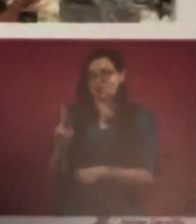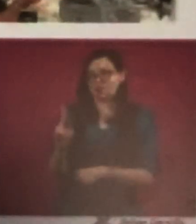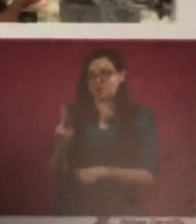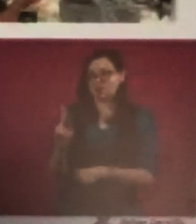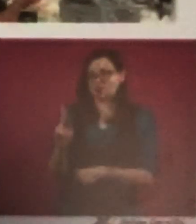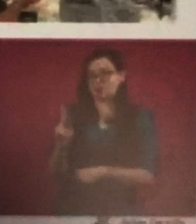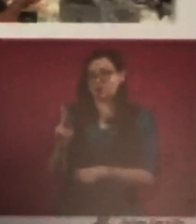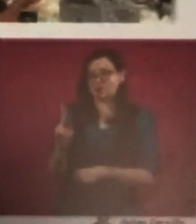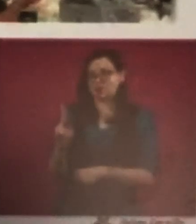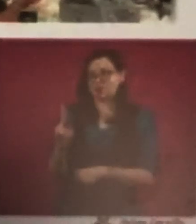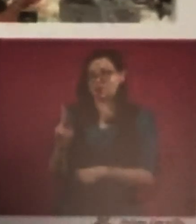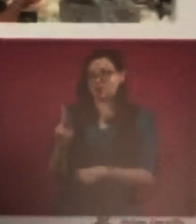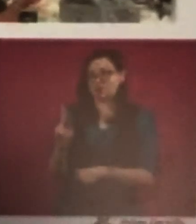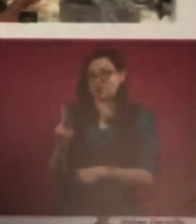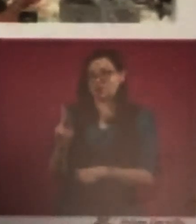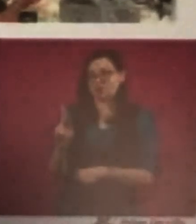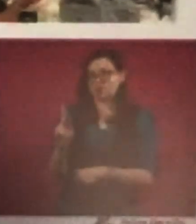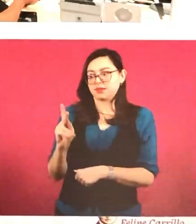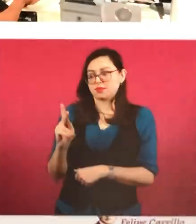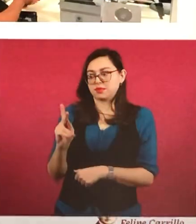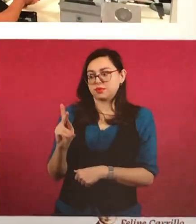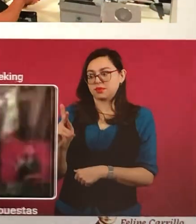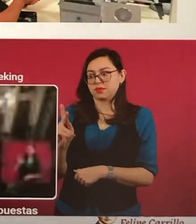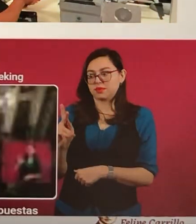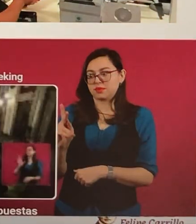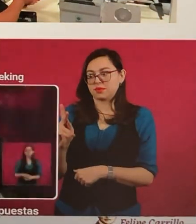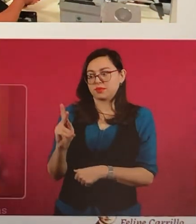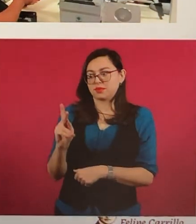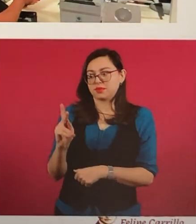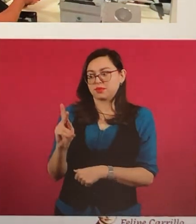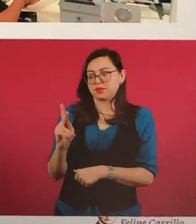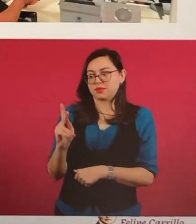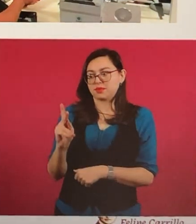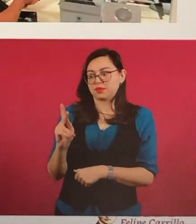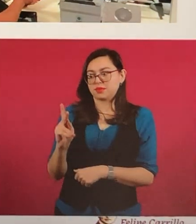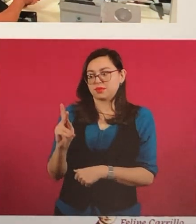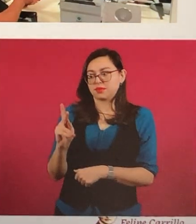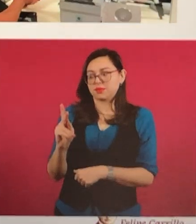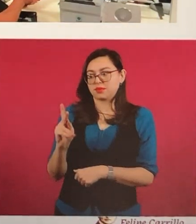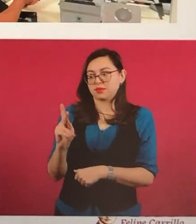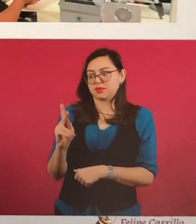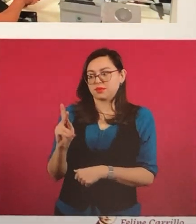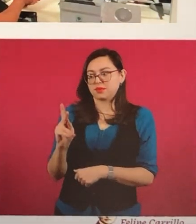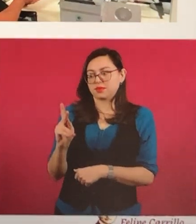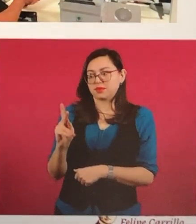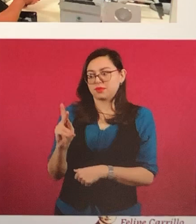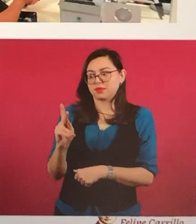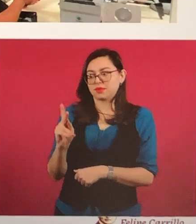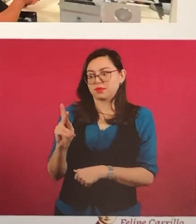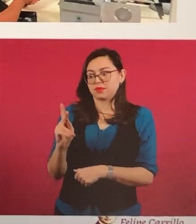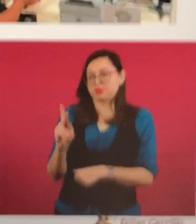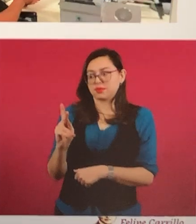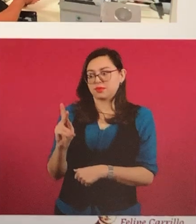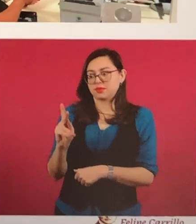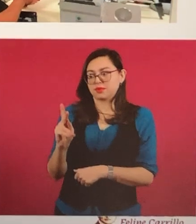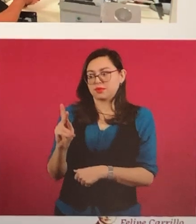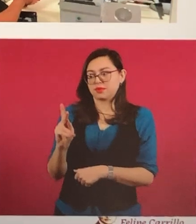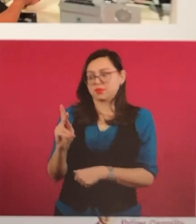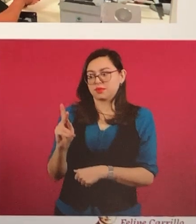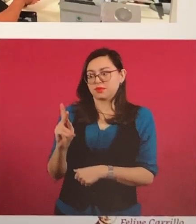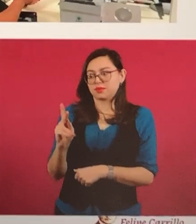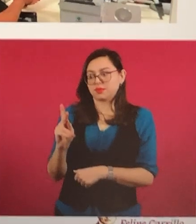conmovedor, conmovedor, quizá esa sea la, la palabra, y me gustaría compartirlo con ustedes,